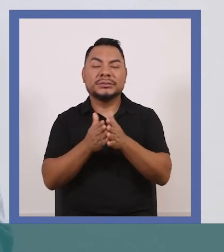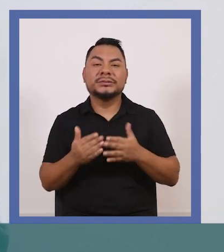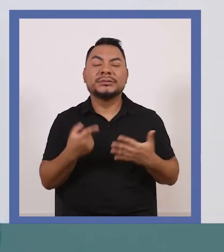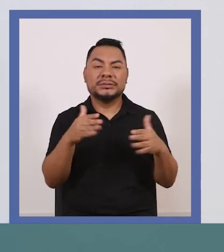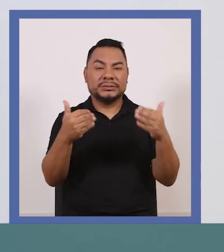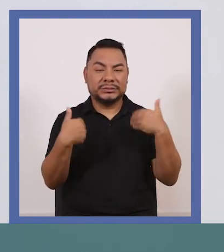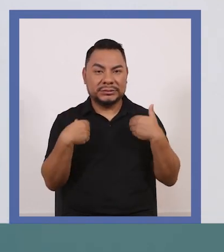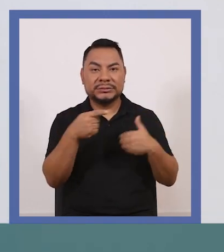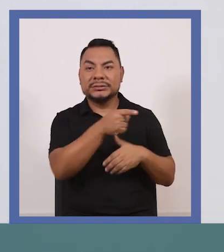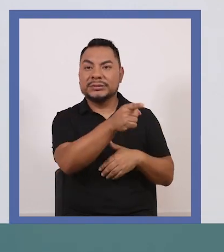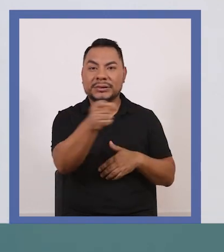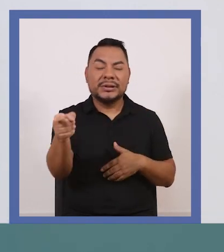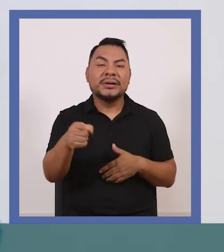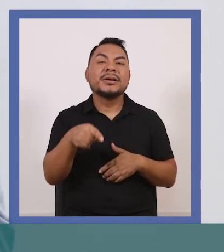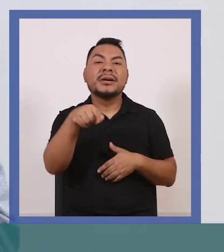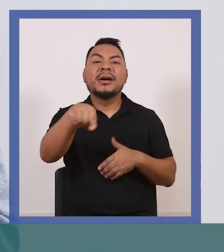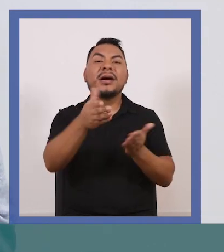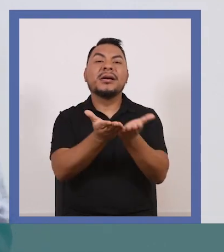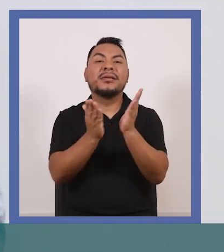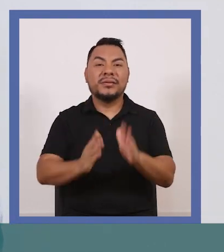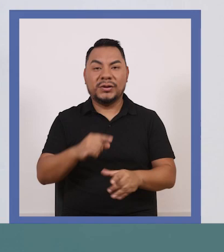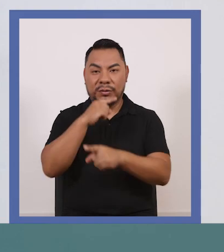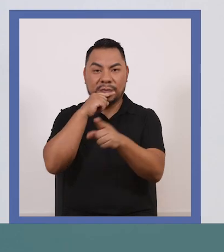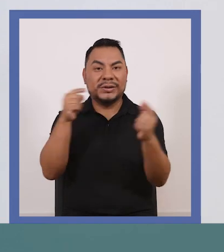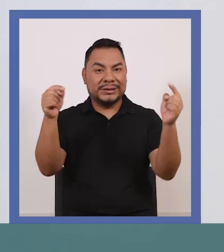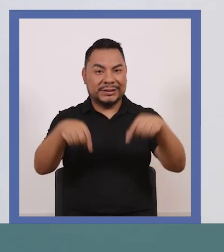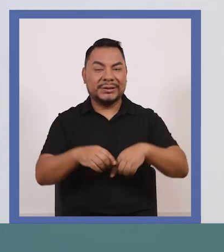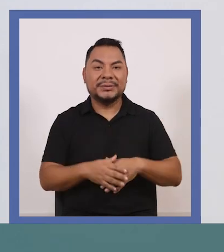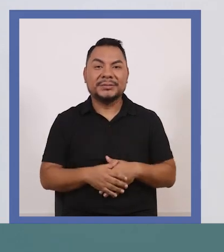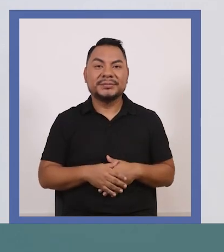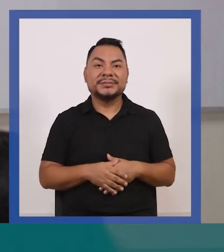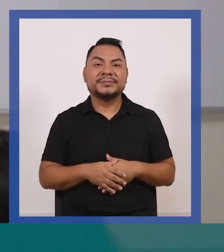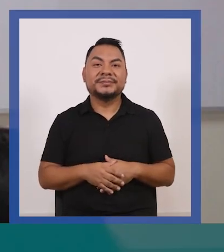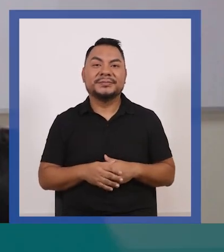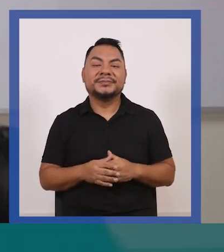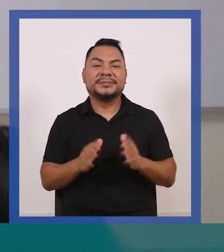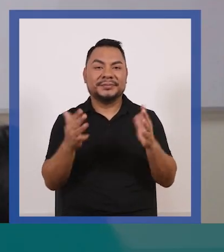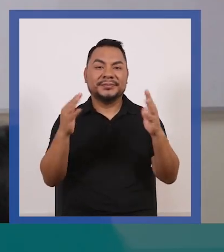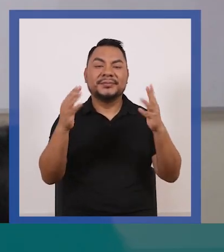deseos que han tenido nuestras chicas aquí presentes.